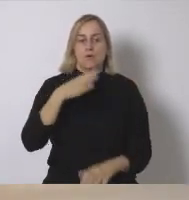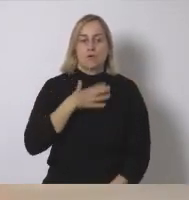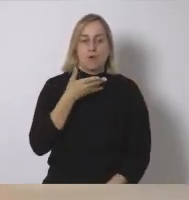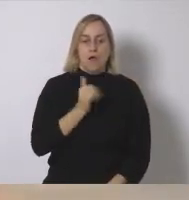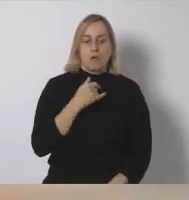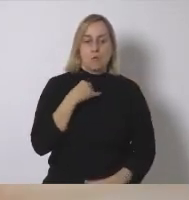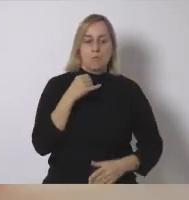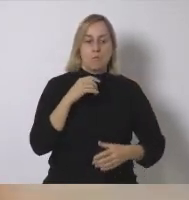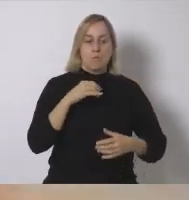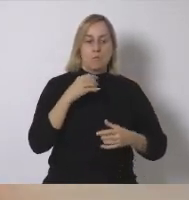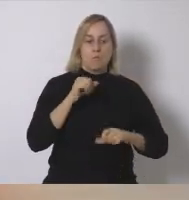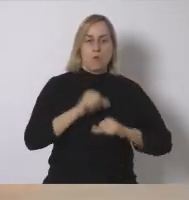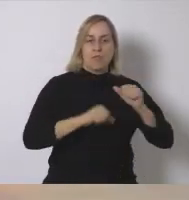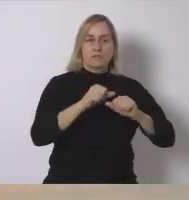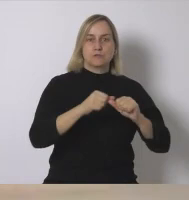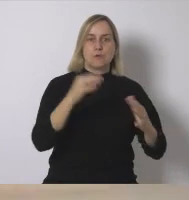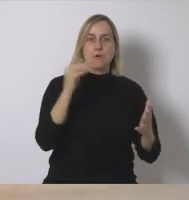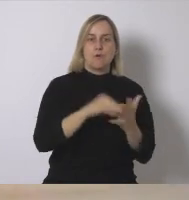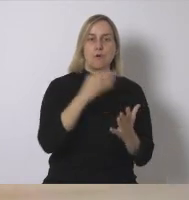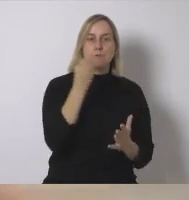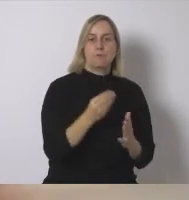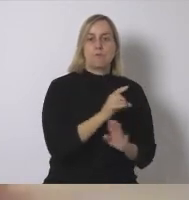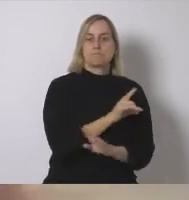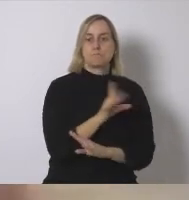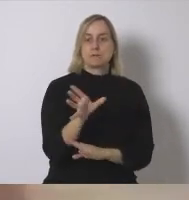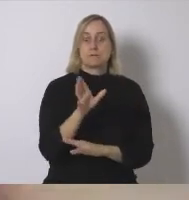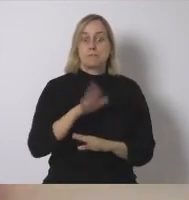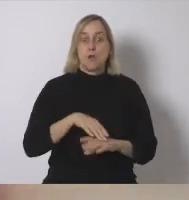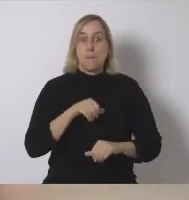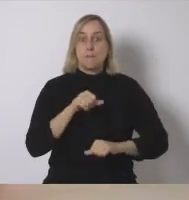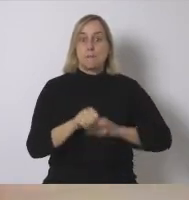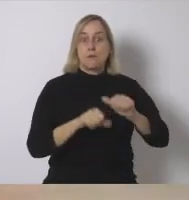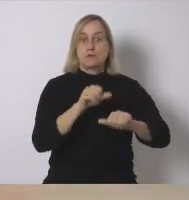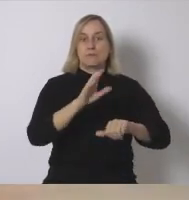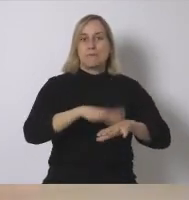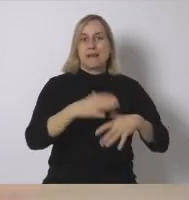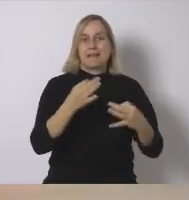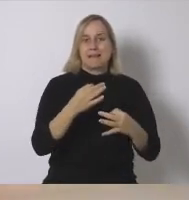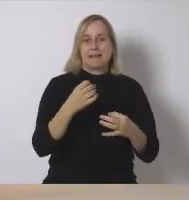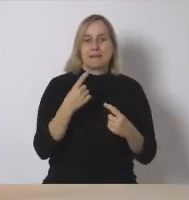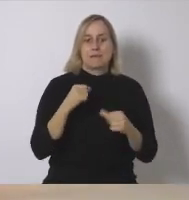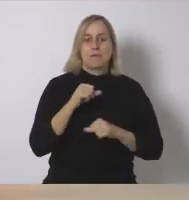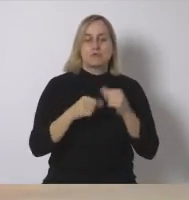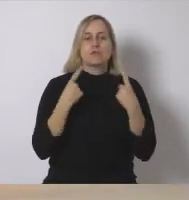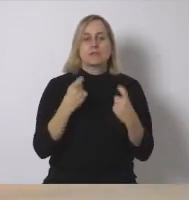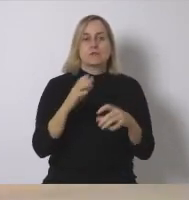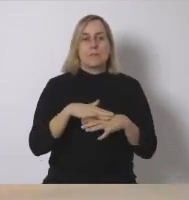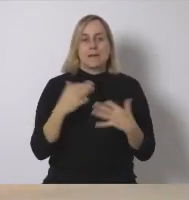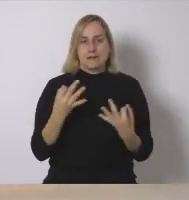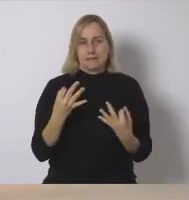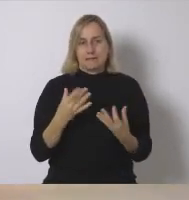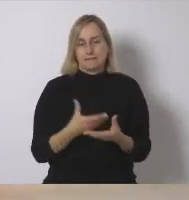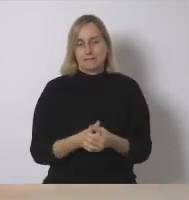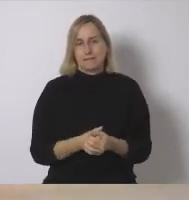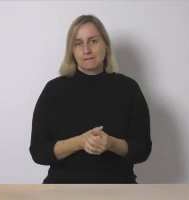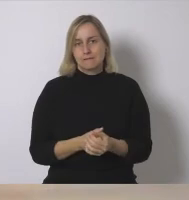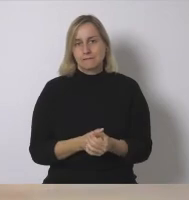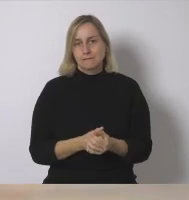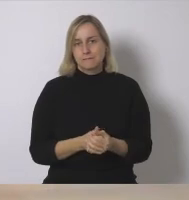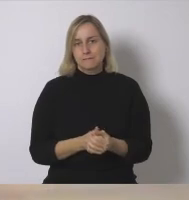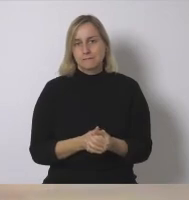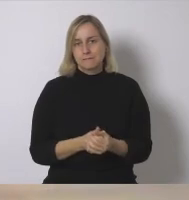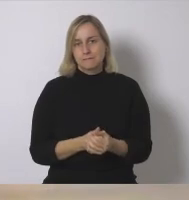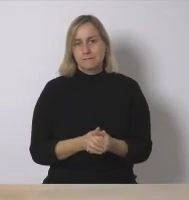proceso más eficiente pero también es importante para qué tengo ese para qué necesito ese proceso y bueno que